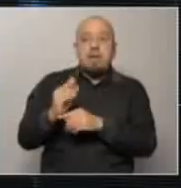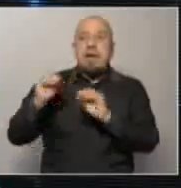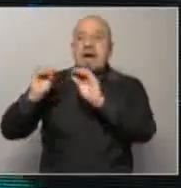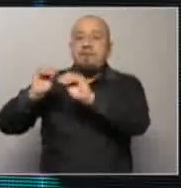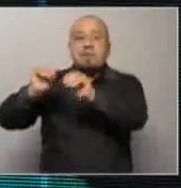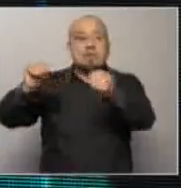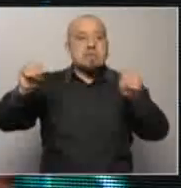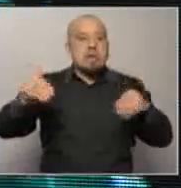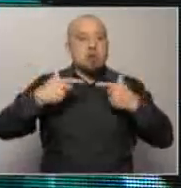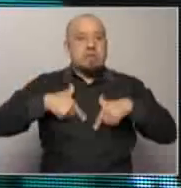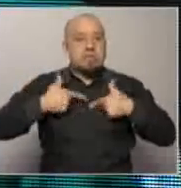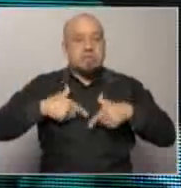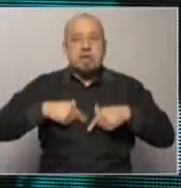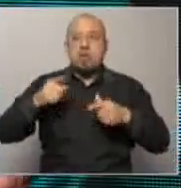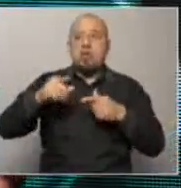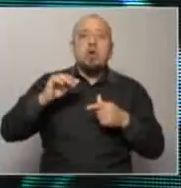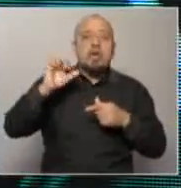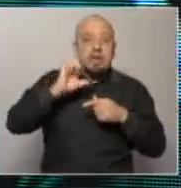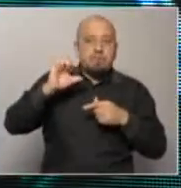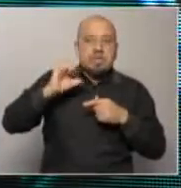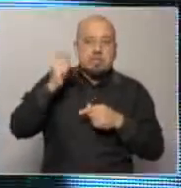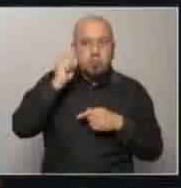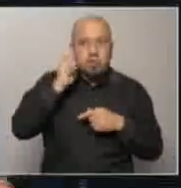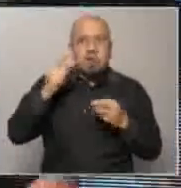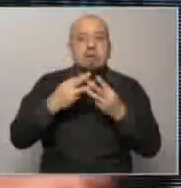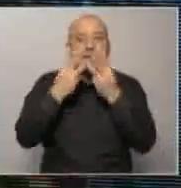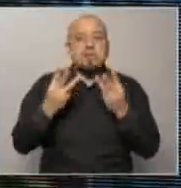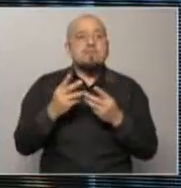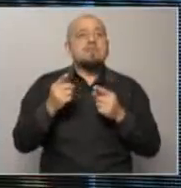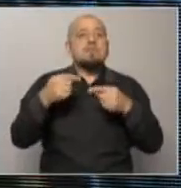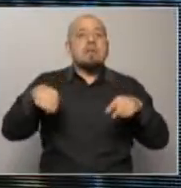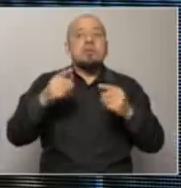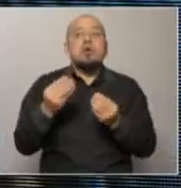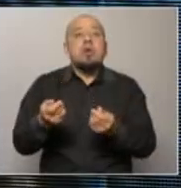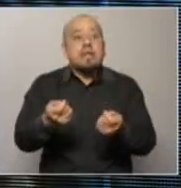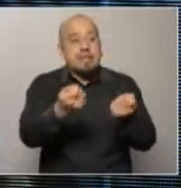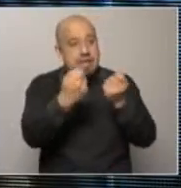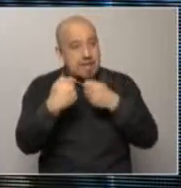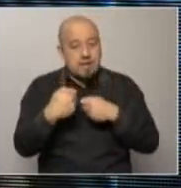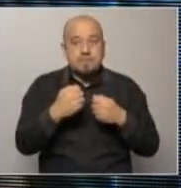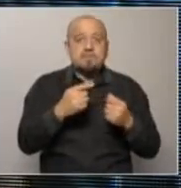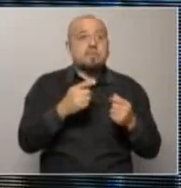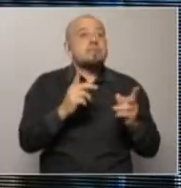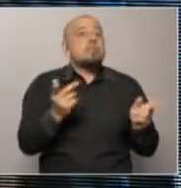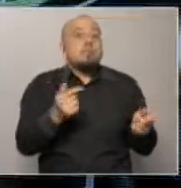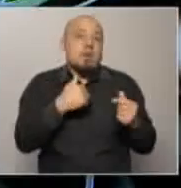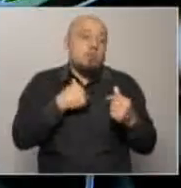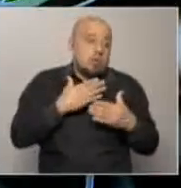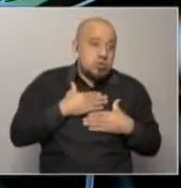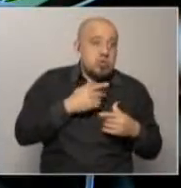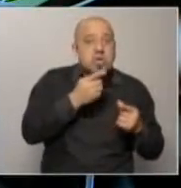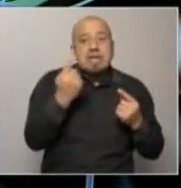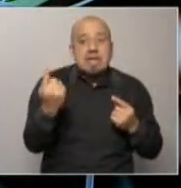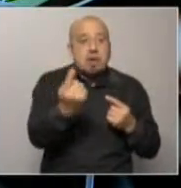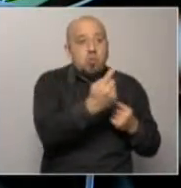los entes autónomos y a los consejos descentralizados. Luego ellos le devuelven sus aspiraciones y ahí